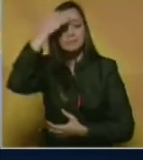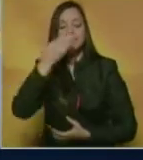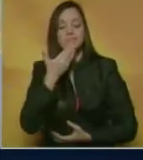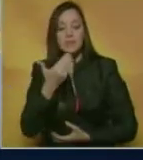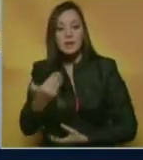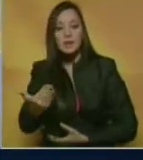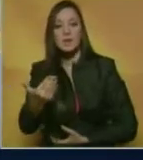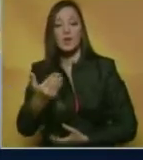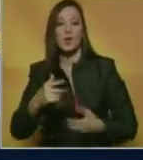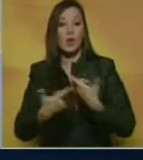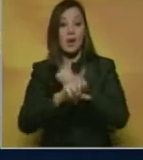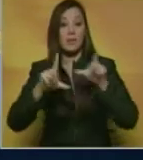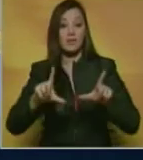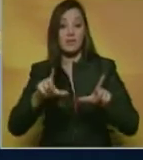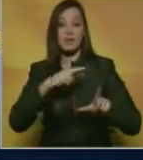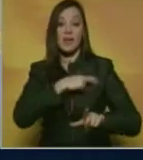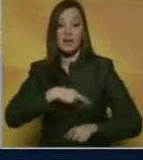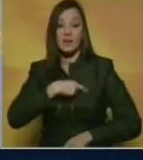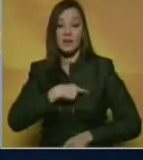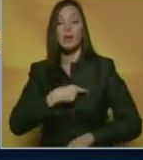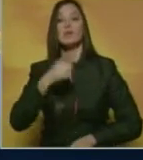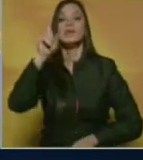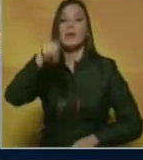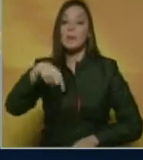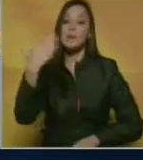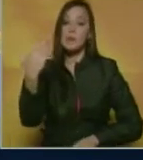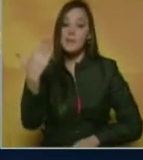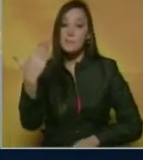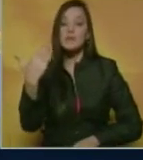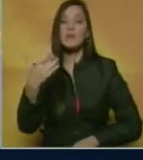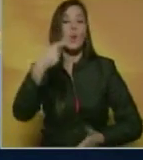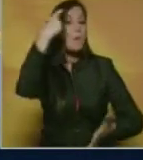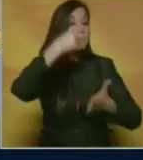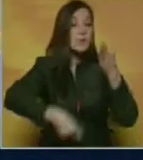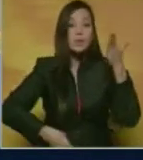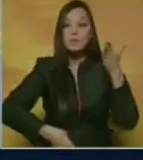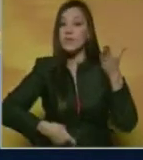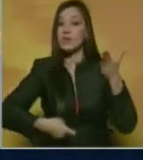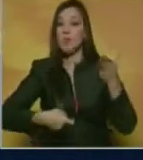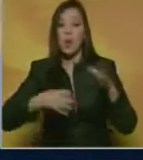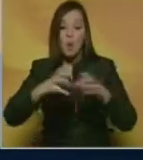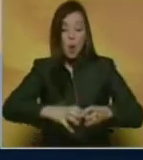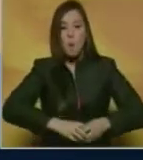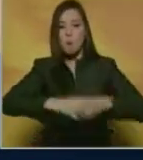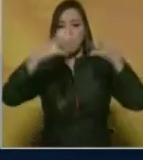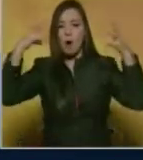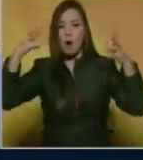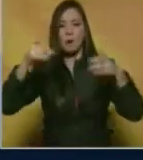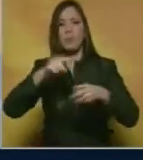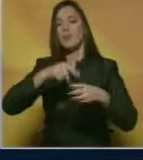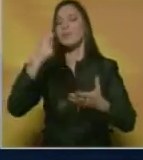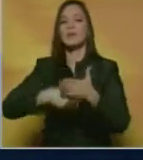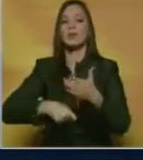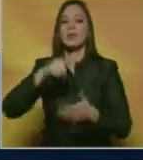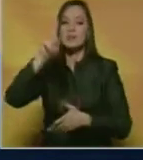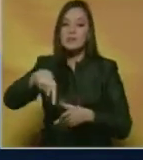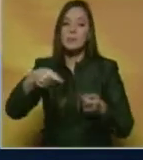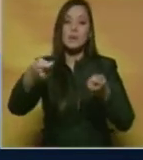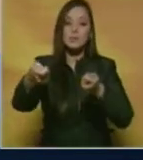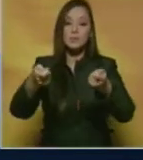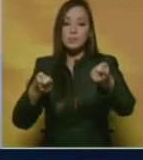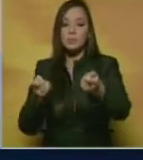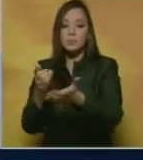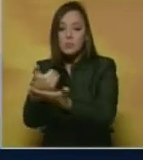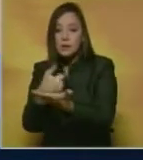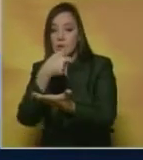religión. Igualmente pidió total prohibición de las armas nucleares e instó a luchar contra el narcotráfico, la trata de personas,